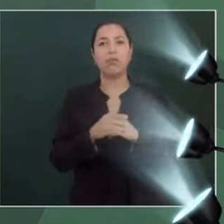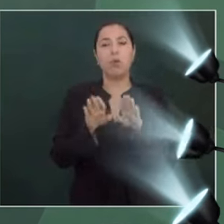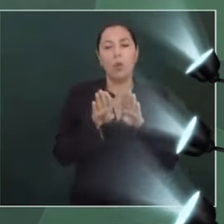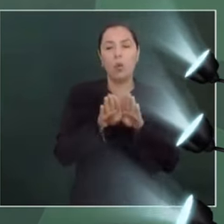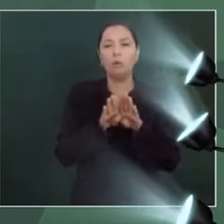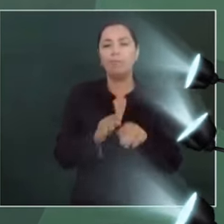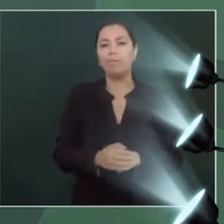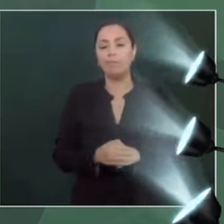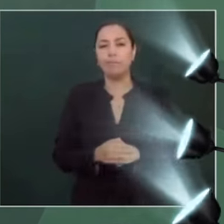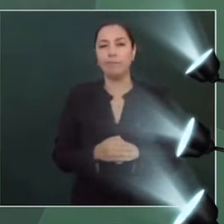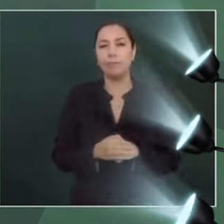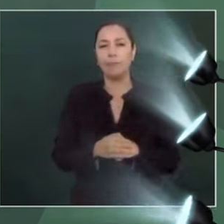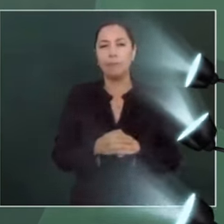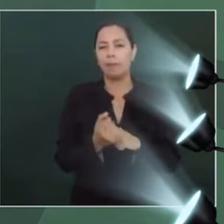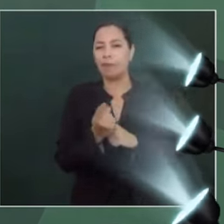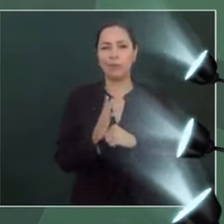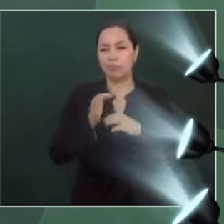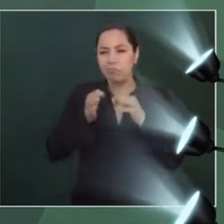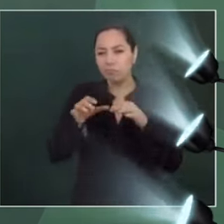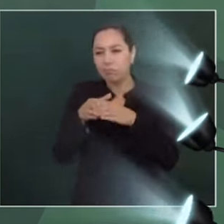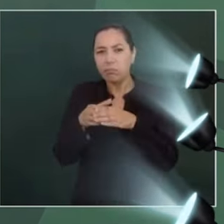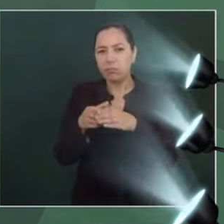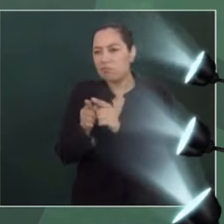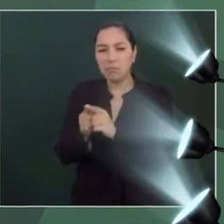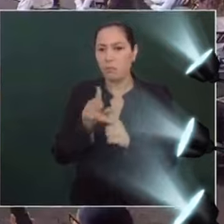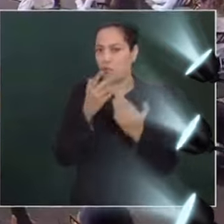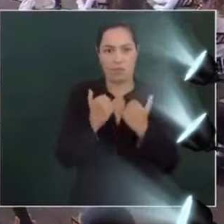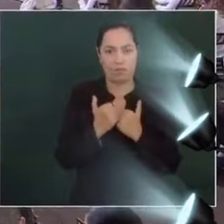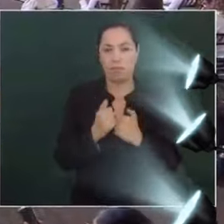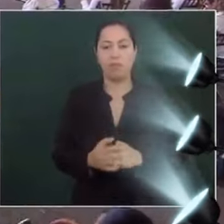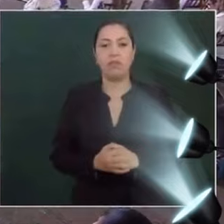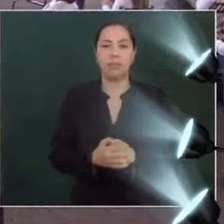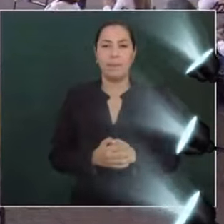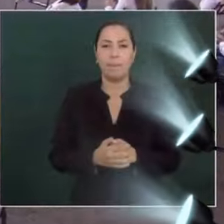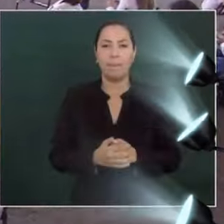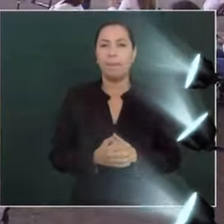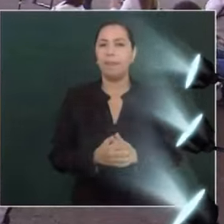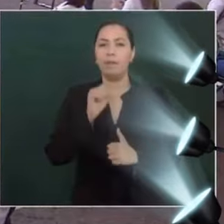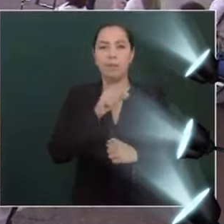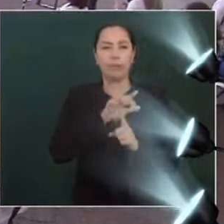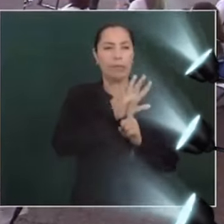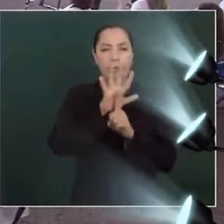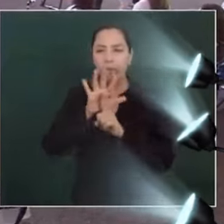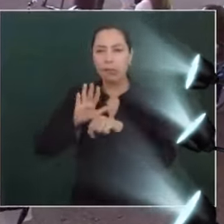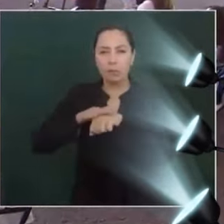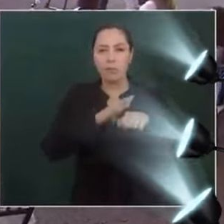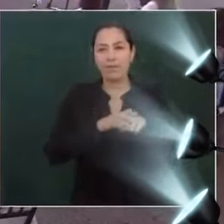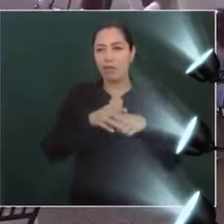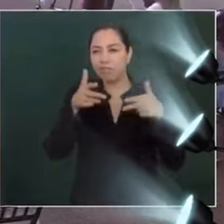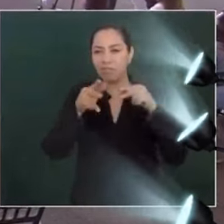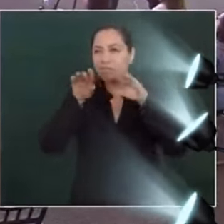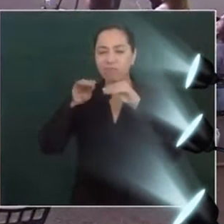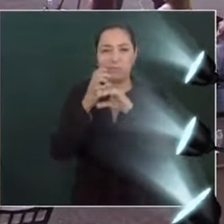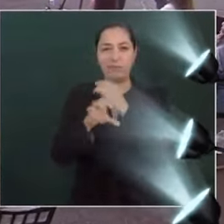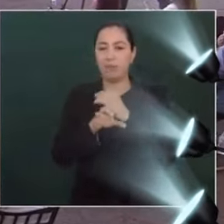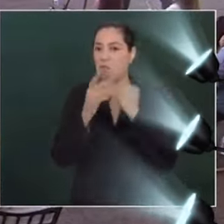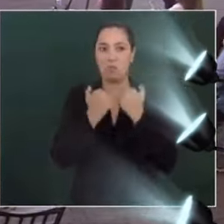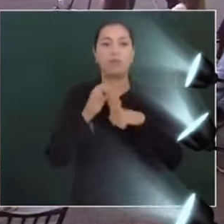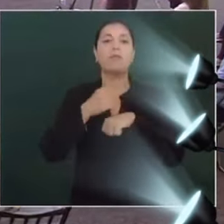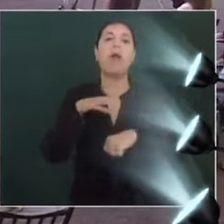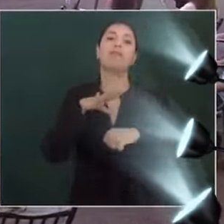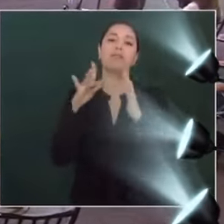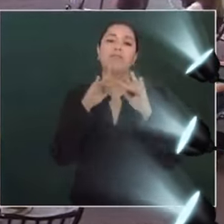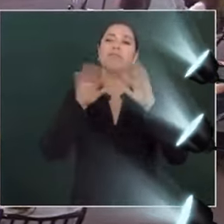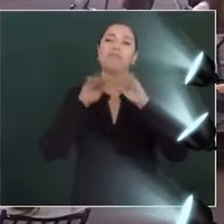ya no hay cercos informativos, ya no hay tanta manipulación en los medios, porque existen las redes sociales,